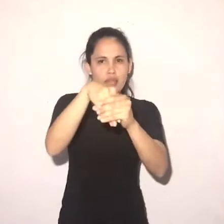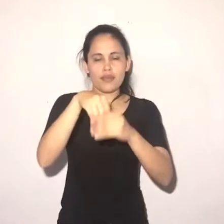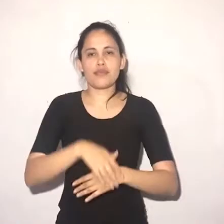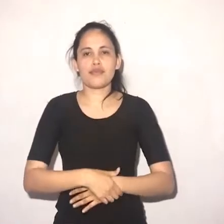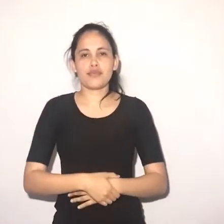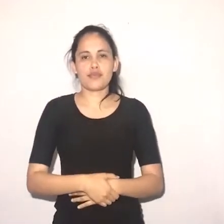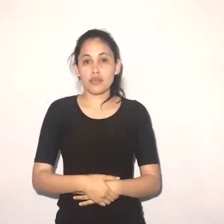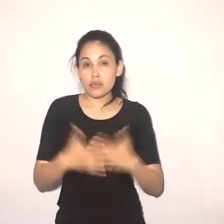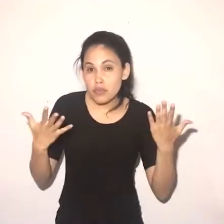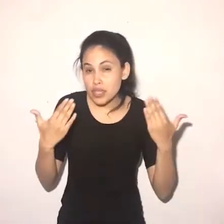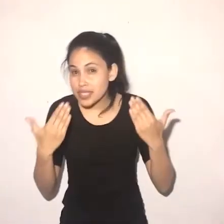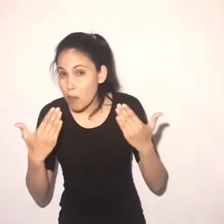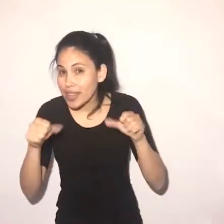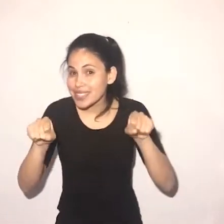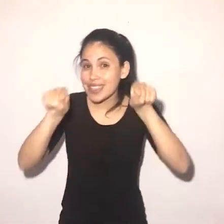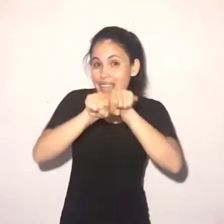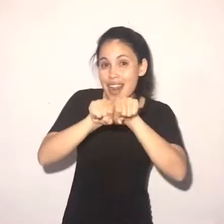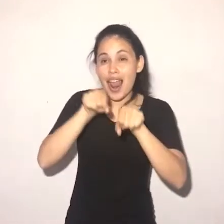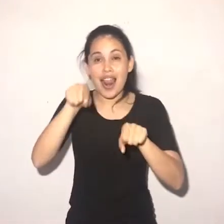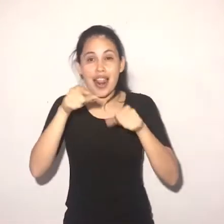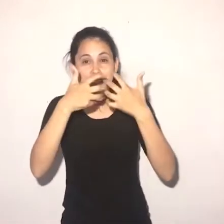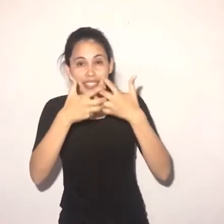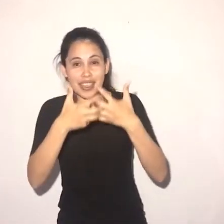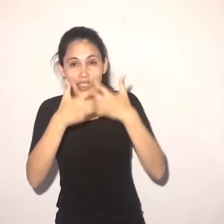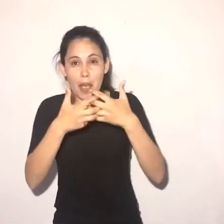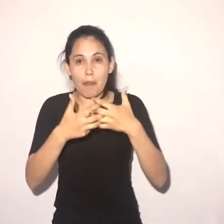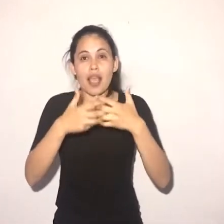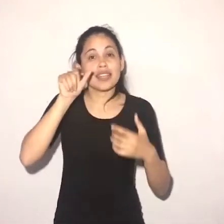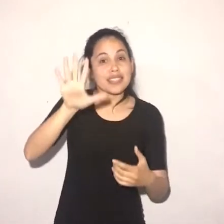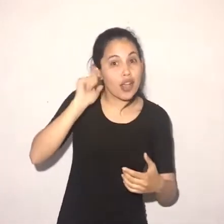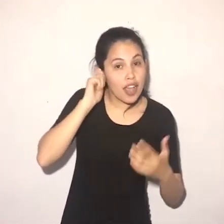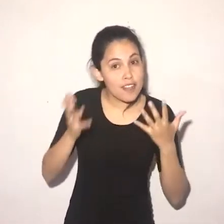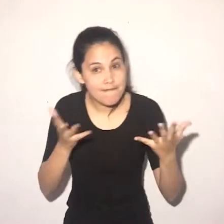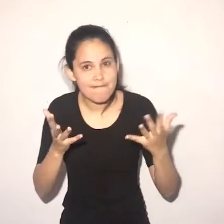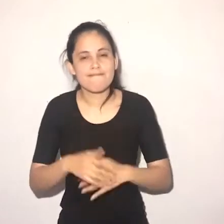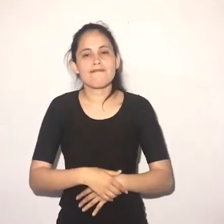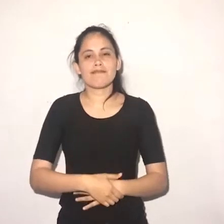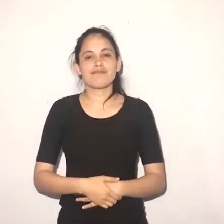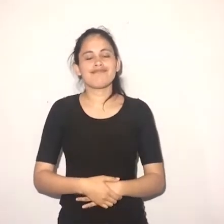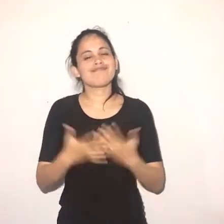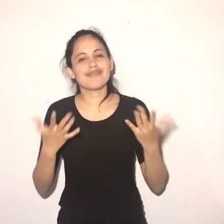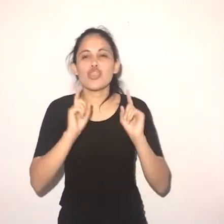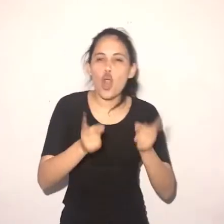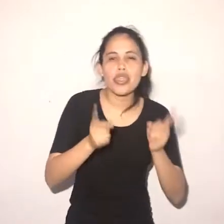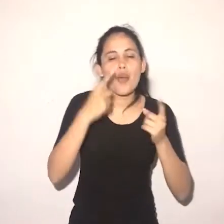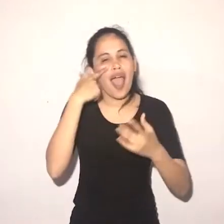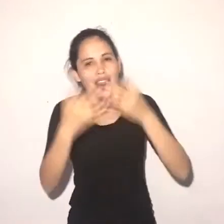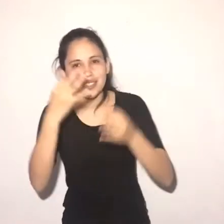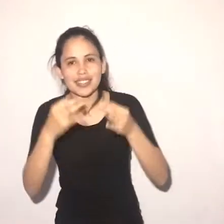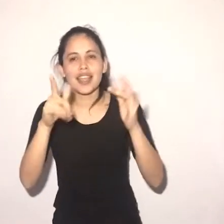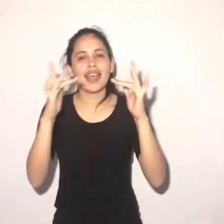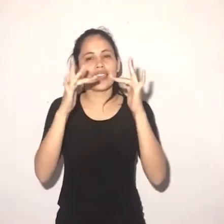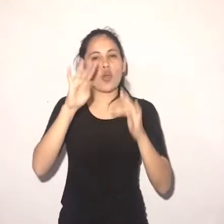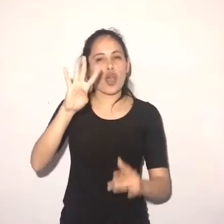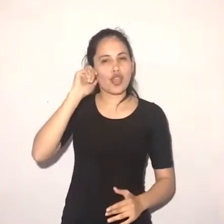Sí, ahí tenemos un par de problemas. El primero es que, a diferencia de otras cuestiones ambientales donde